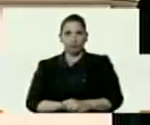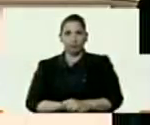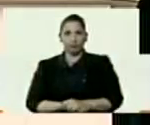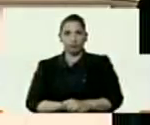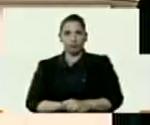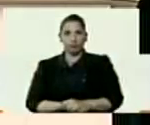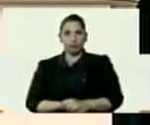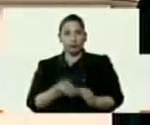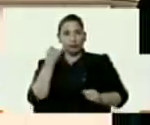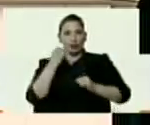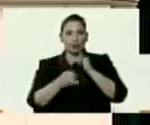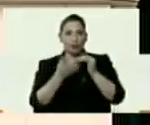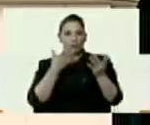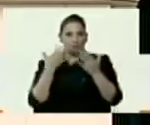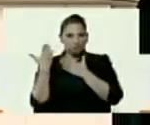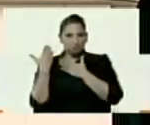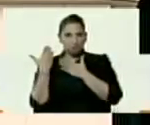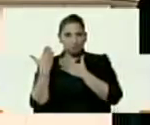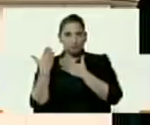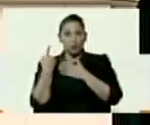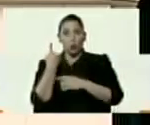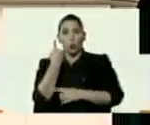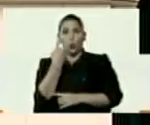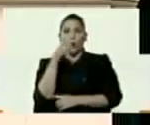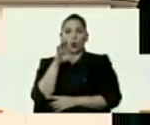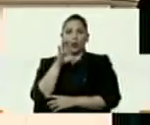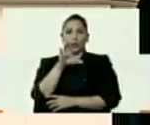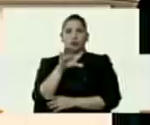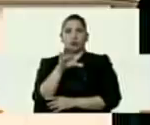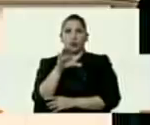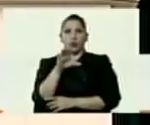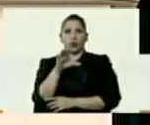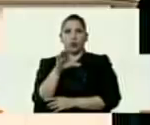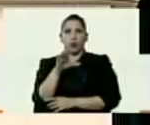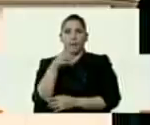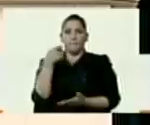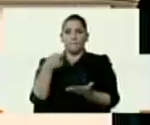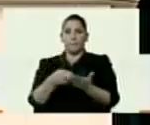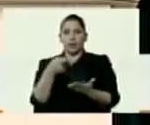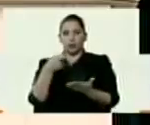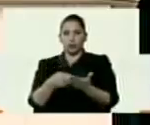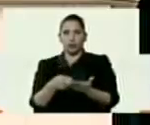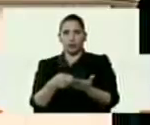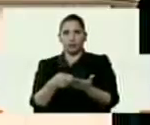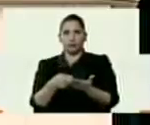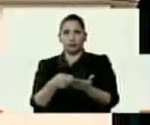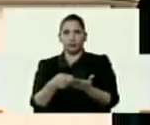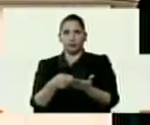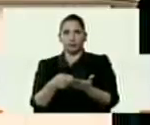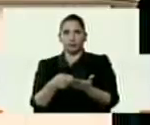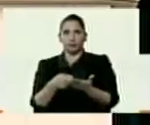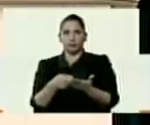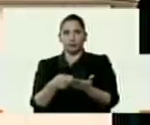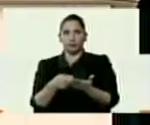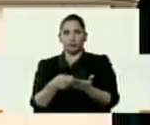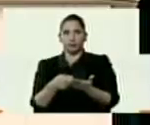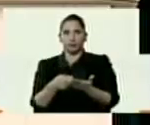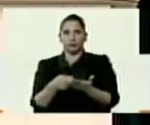Termina así. Que una nación los patrocine, voy al párrafo anterior,